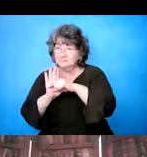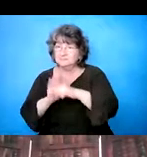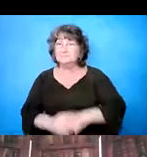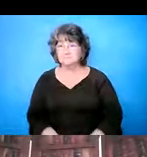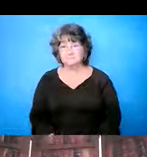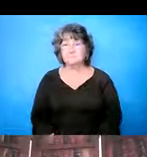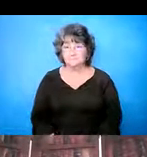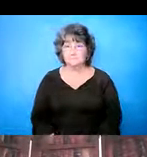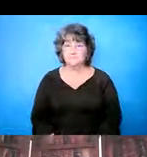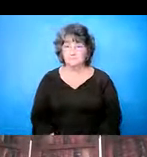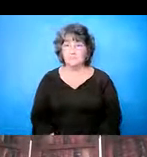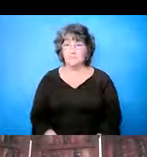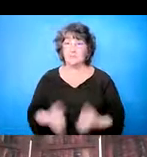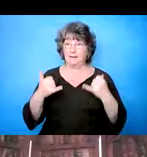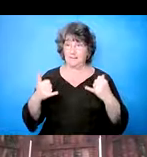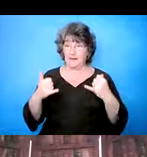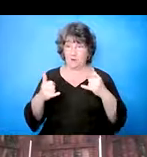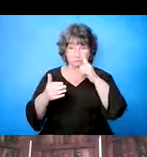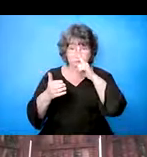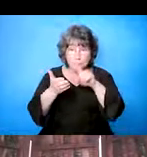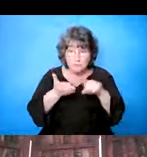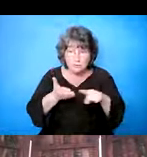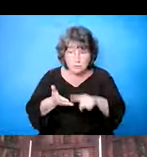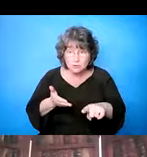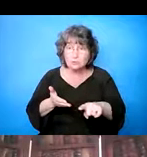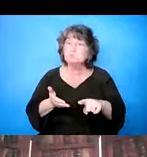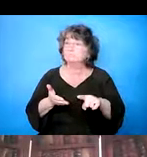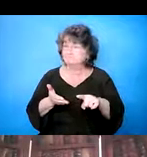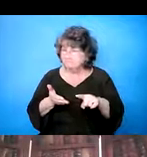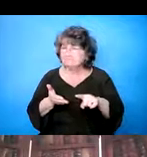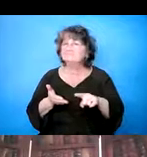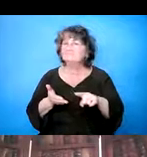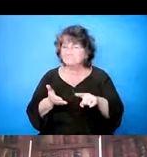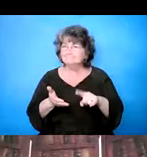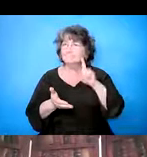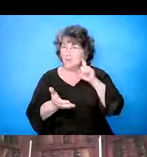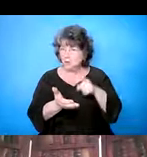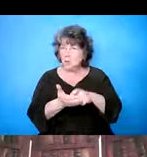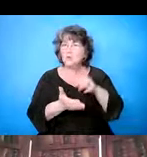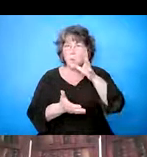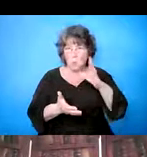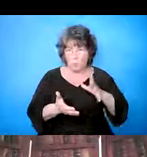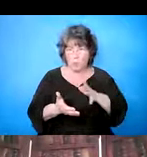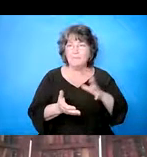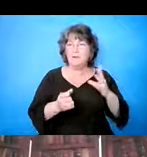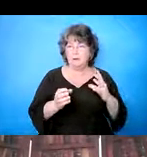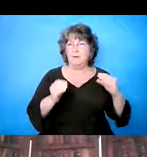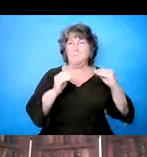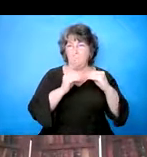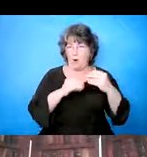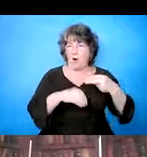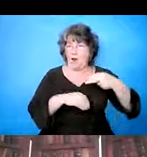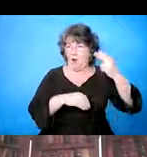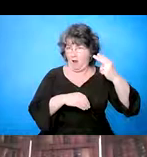Algunas buenas, algunas malas. Los, los estudios reportan que, que en la,